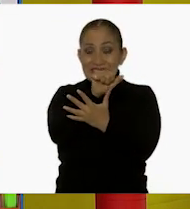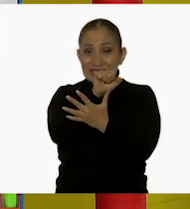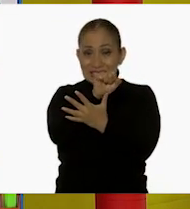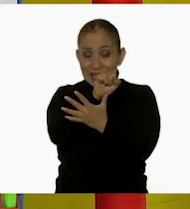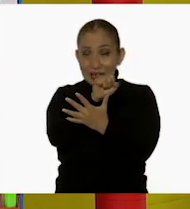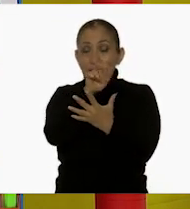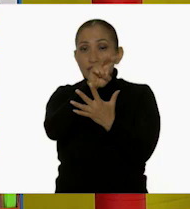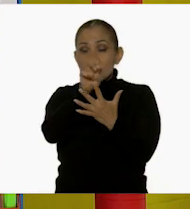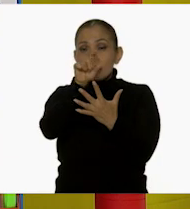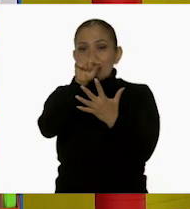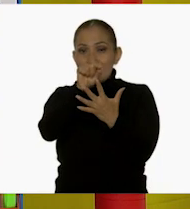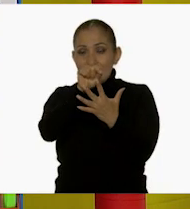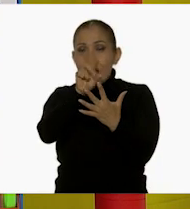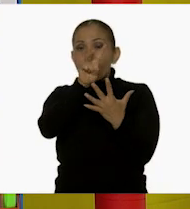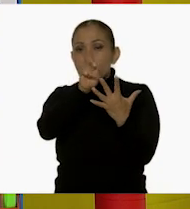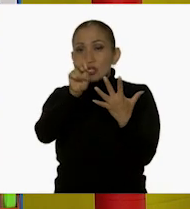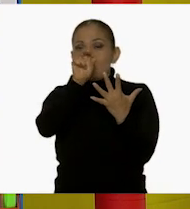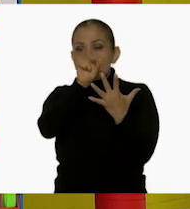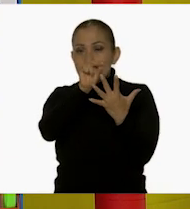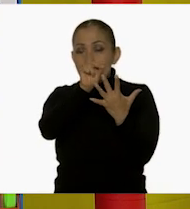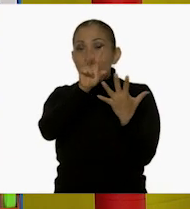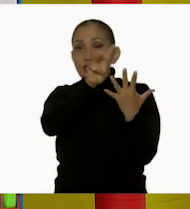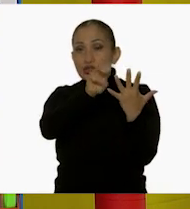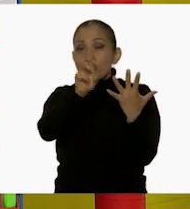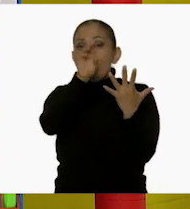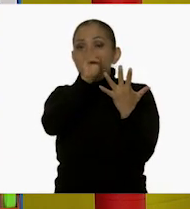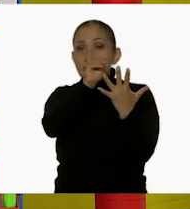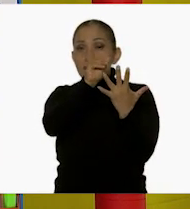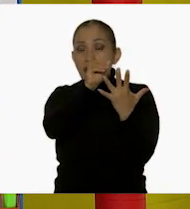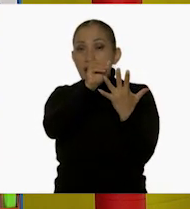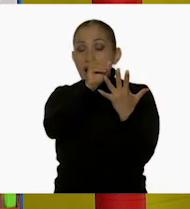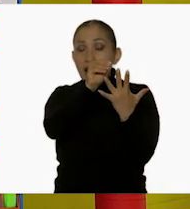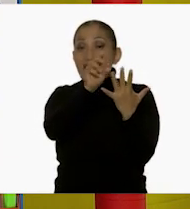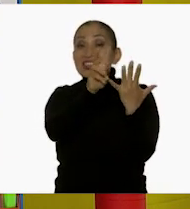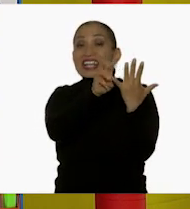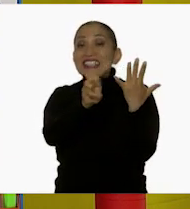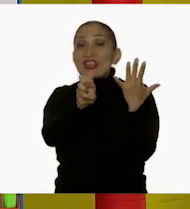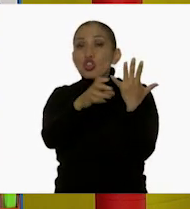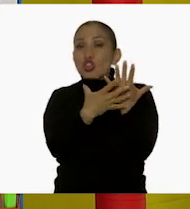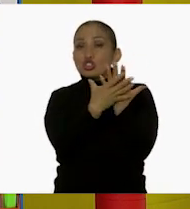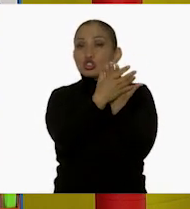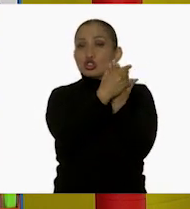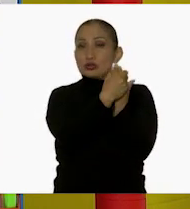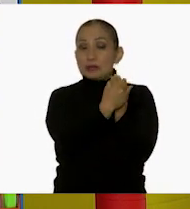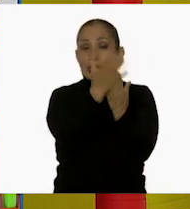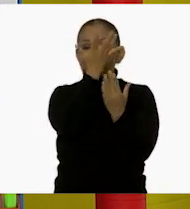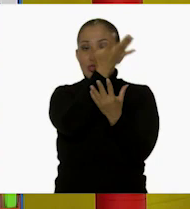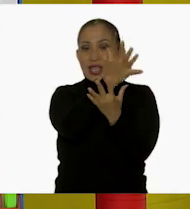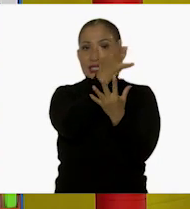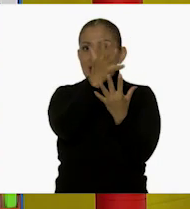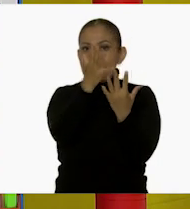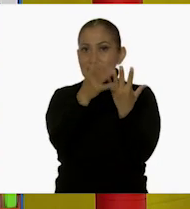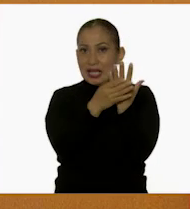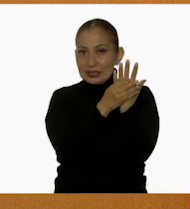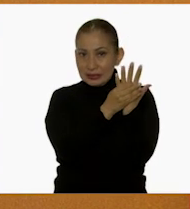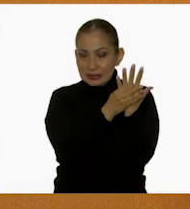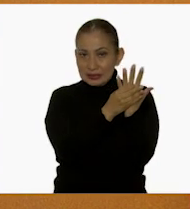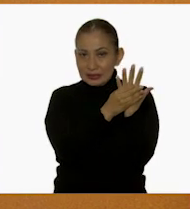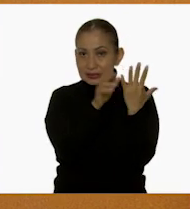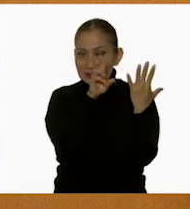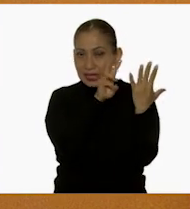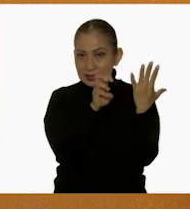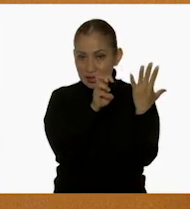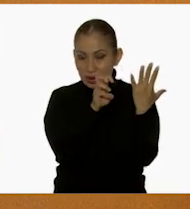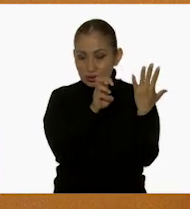270, 280, 290 y 300. Muy bien. Ya nos encontramos entonces en 300.